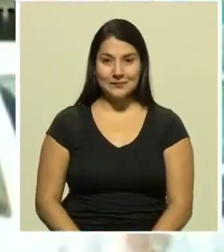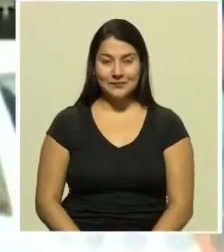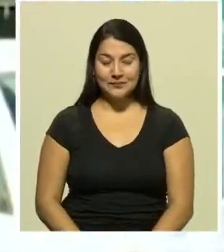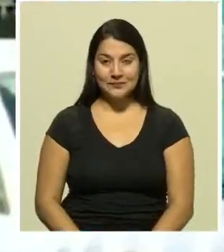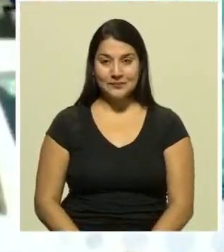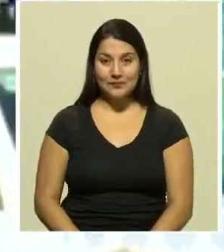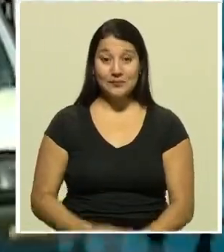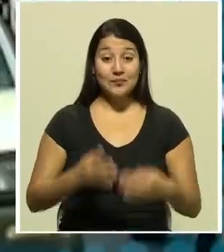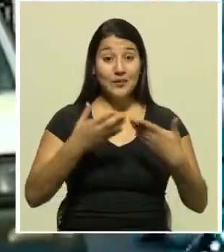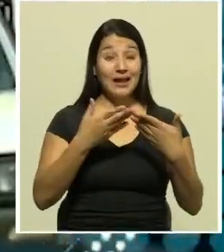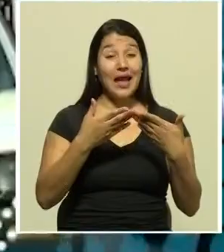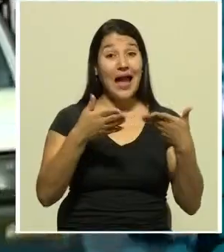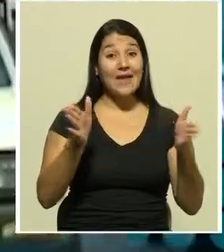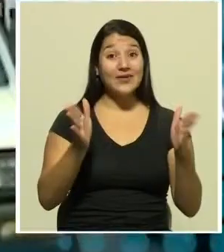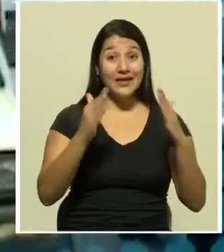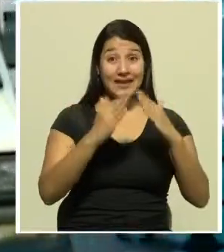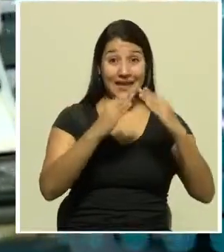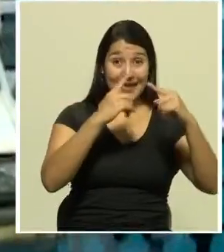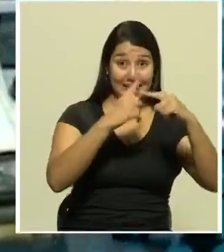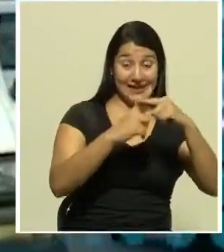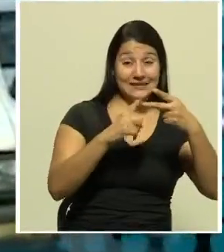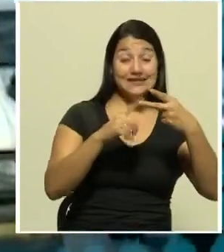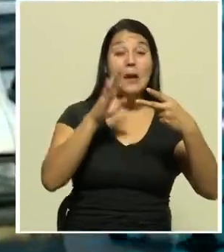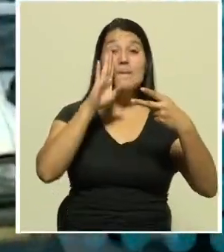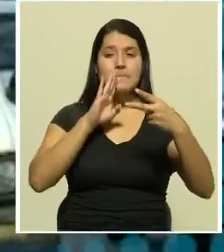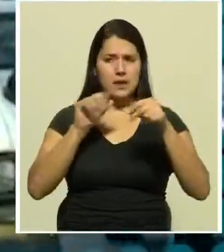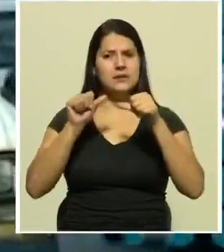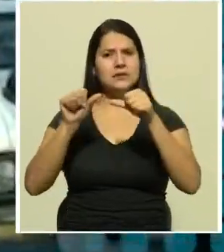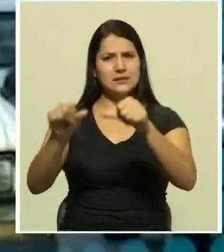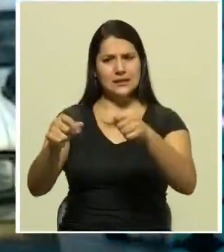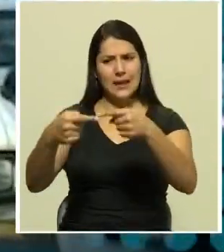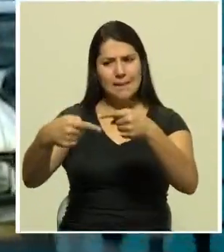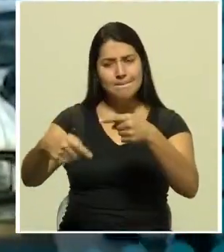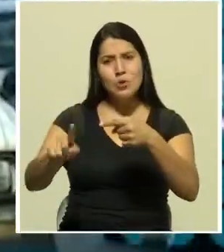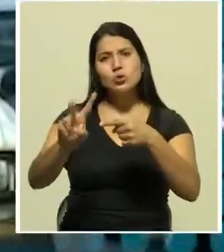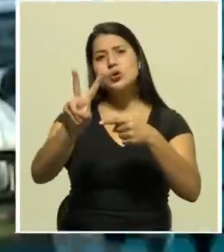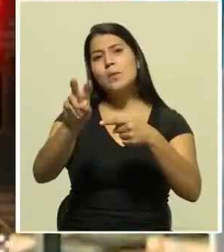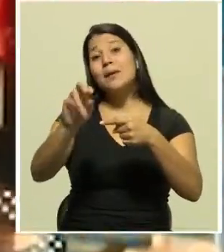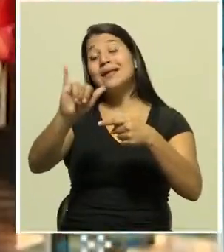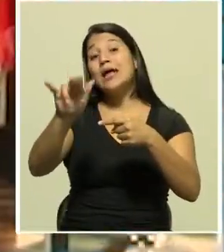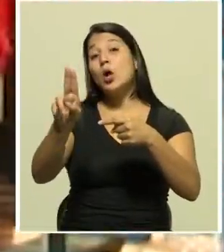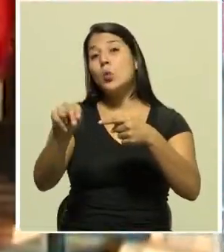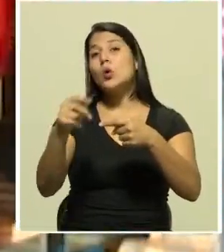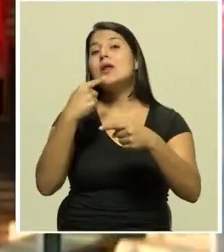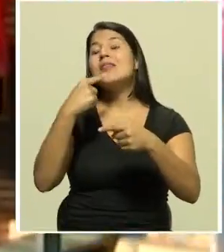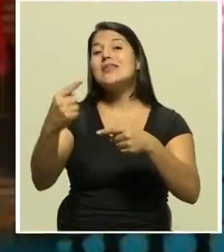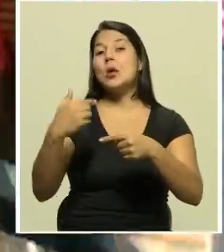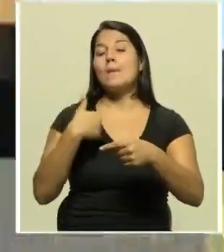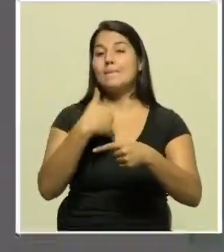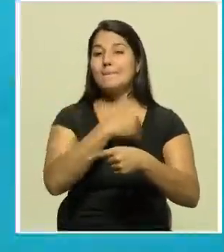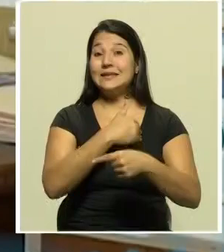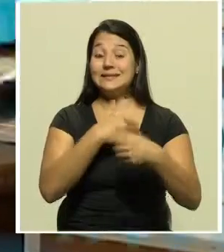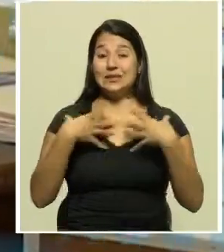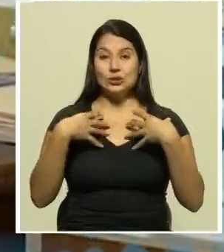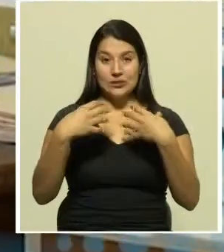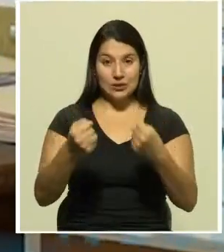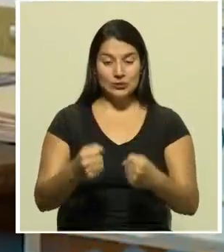La apertura de las iglesias y bares se mantiene para el próximo 20 de junio, según lo estableció el Ministerio de Salud.